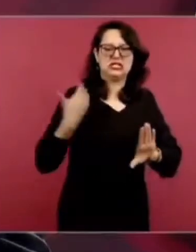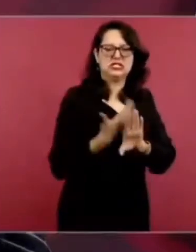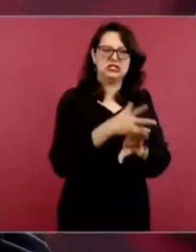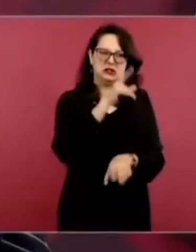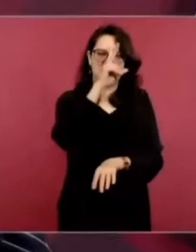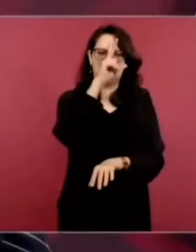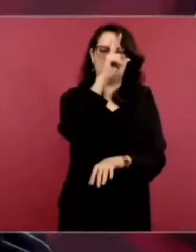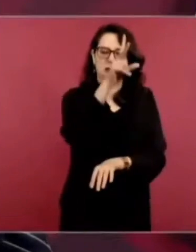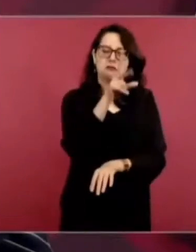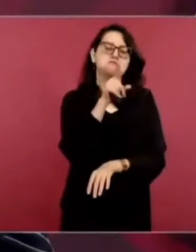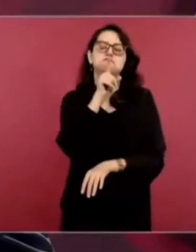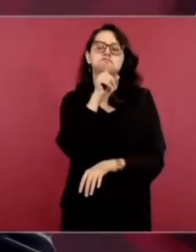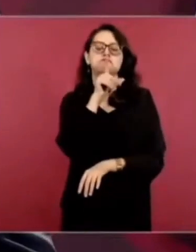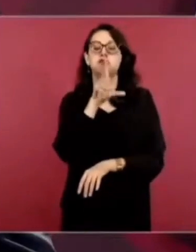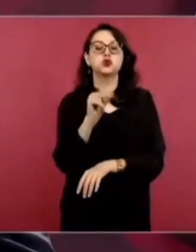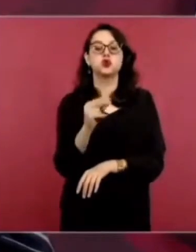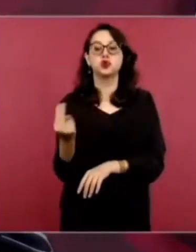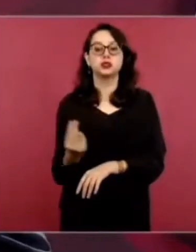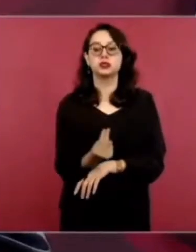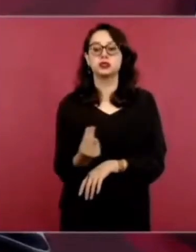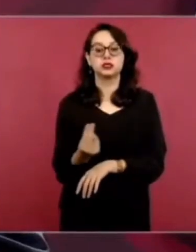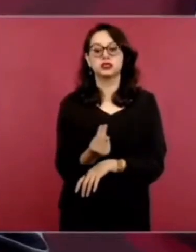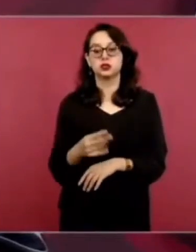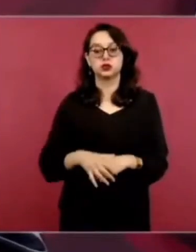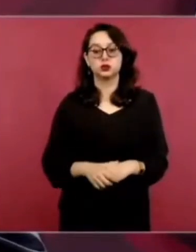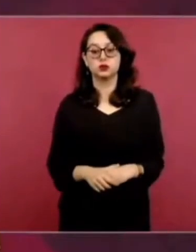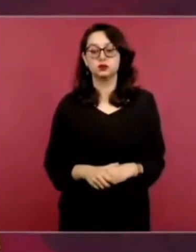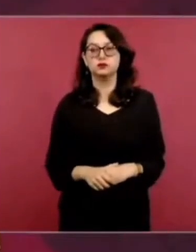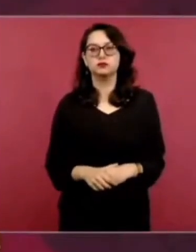Azteca, Televisa no tengo duda.